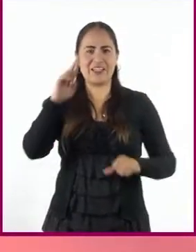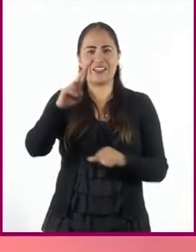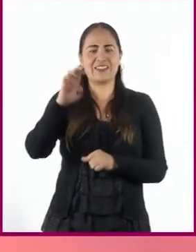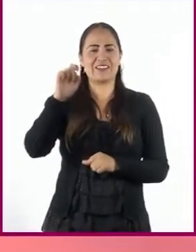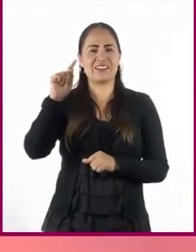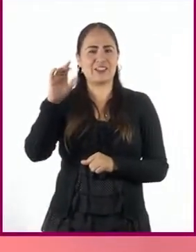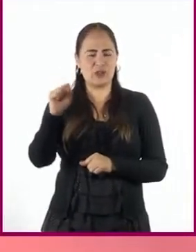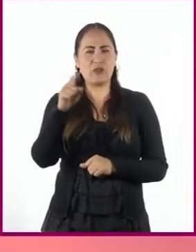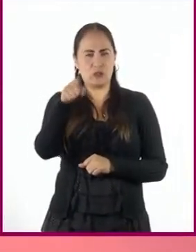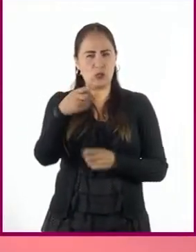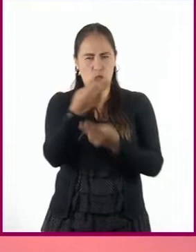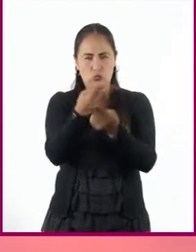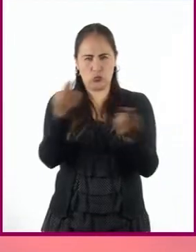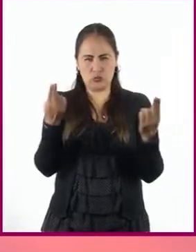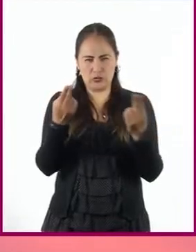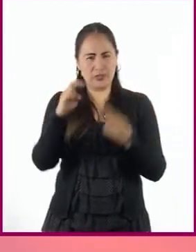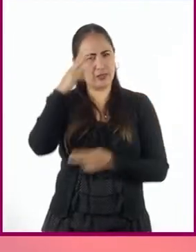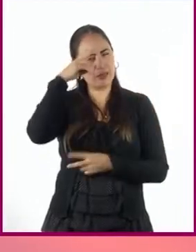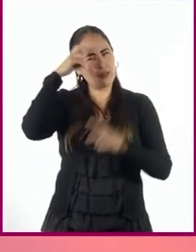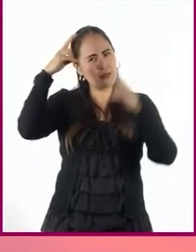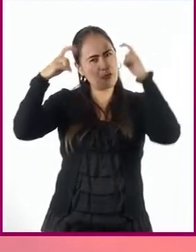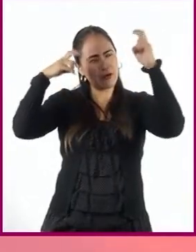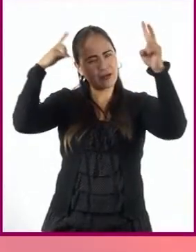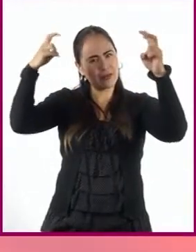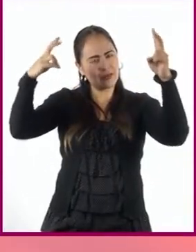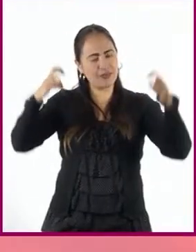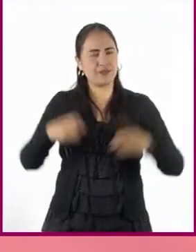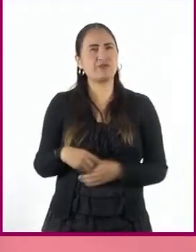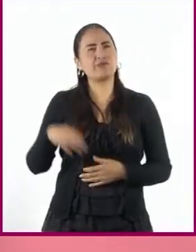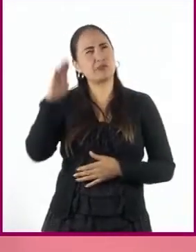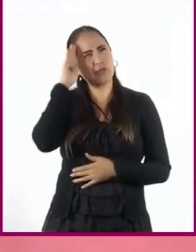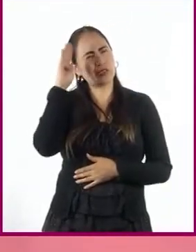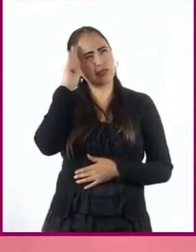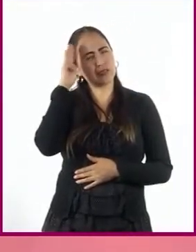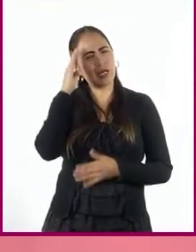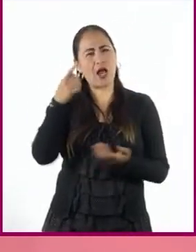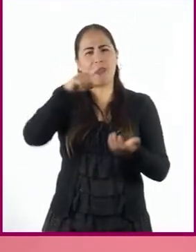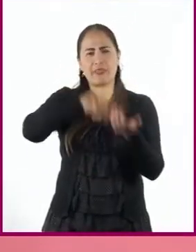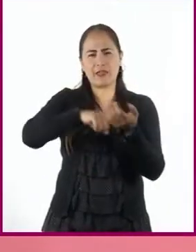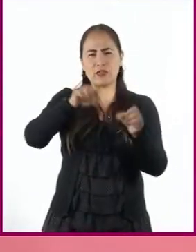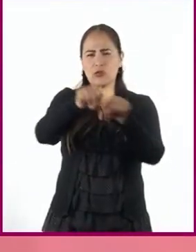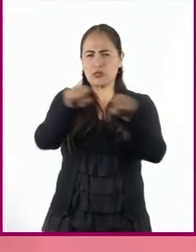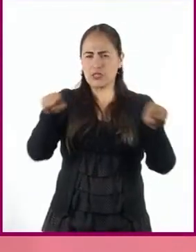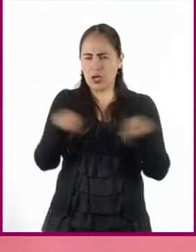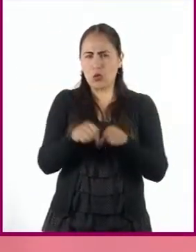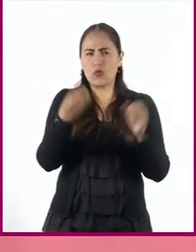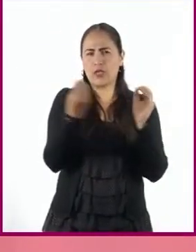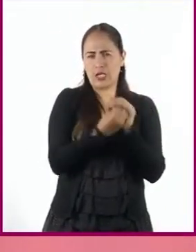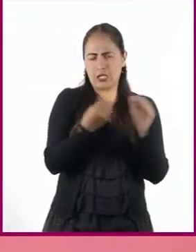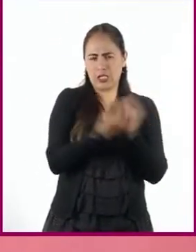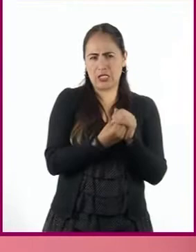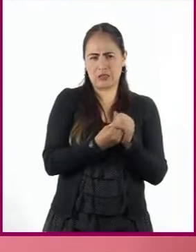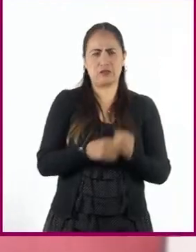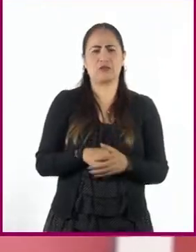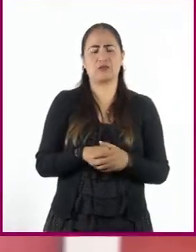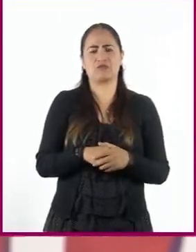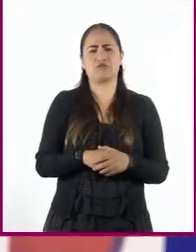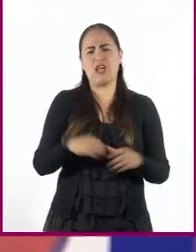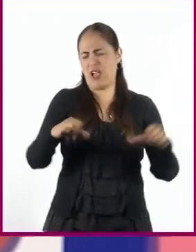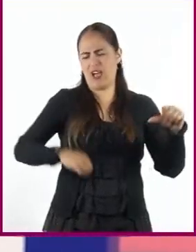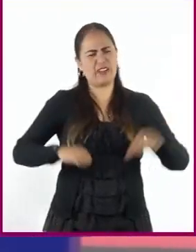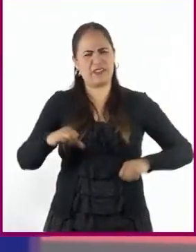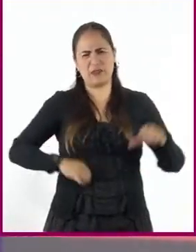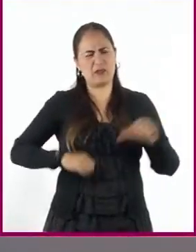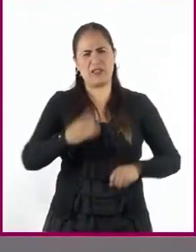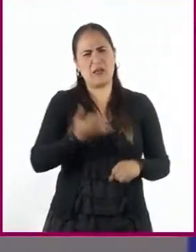Imagínate, imaginen todas y todos que están en el salón de clases y se equivocan en un número de actividad que están